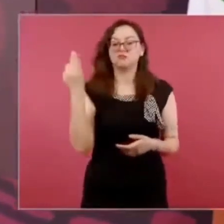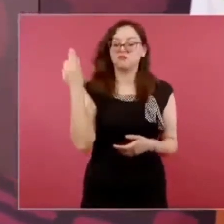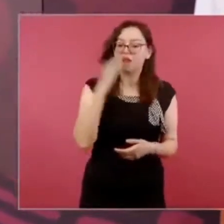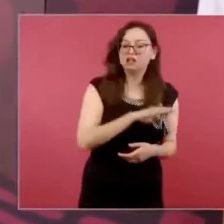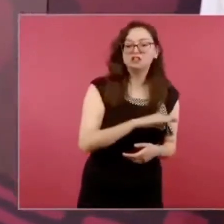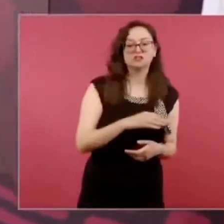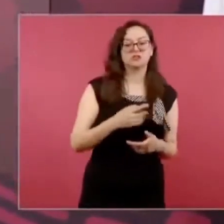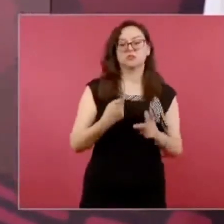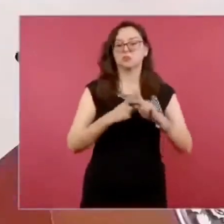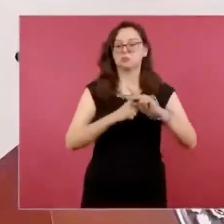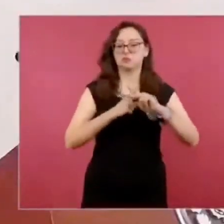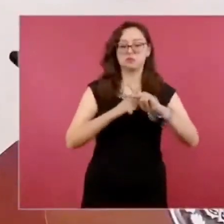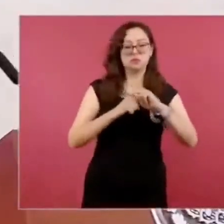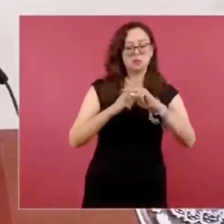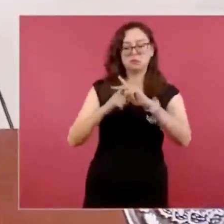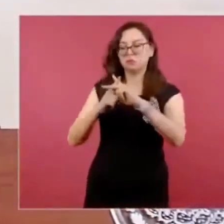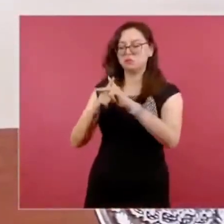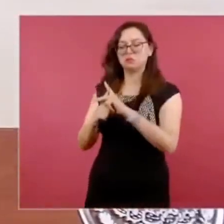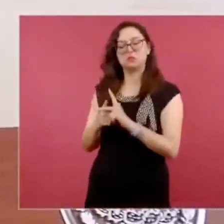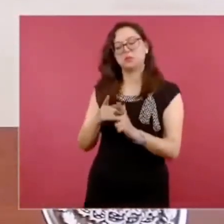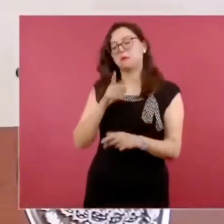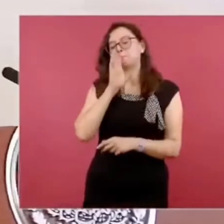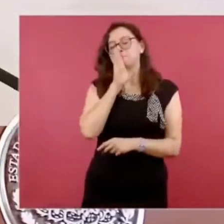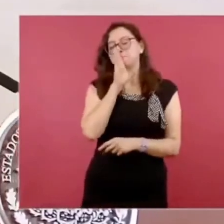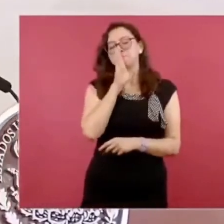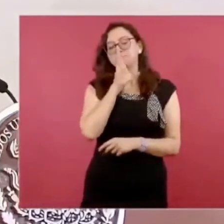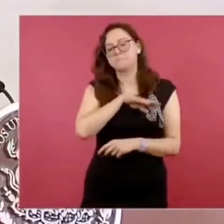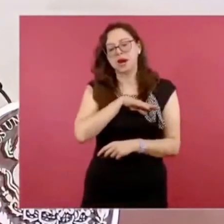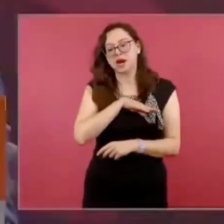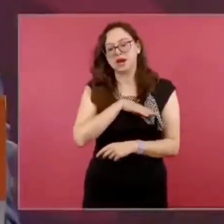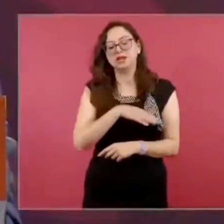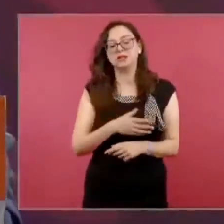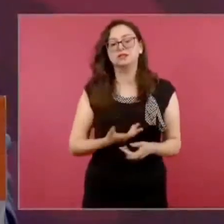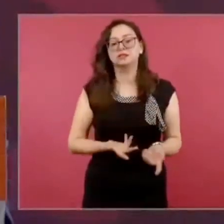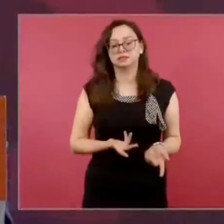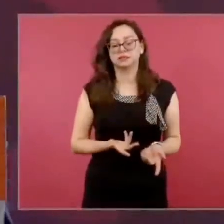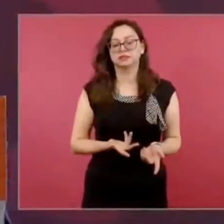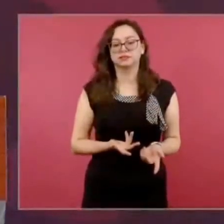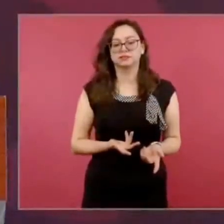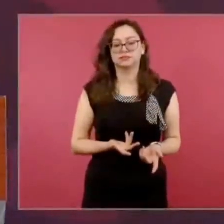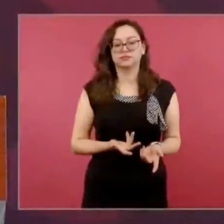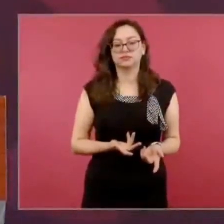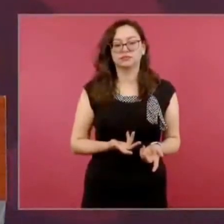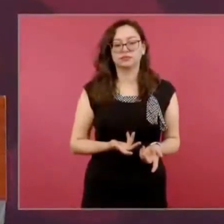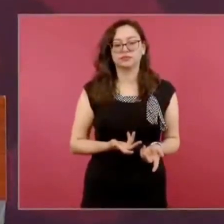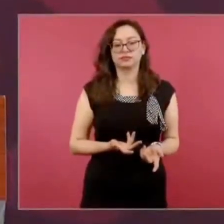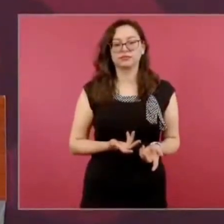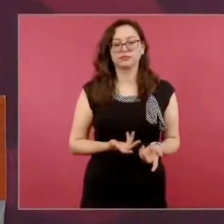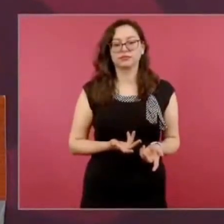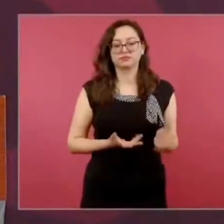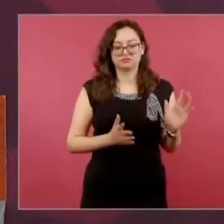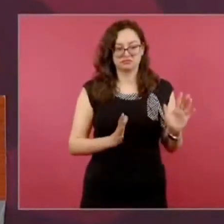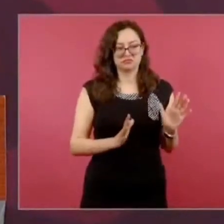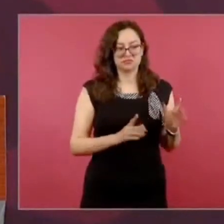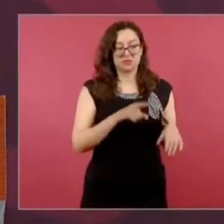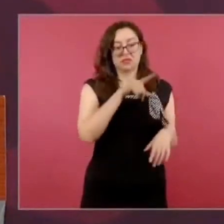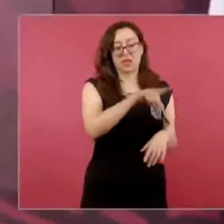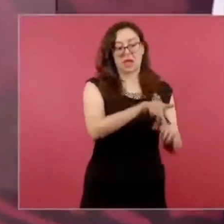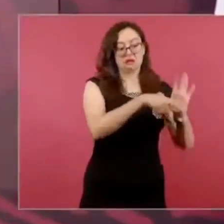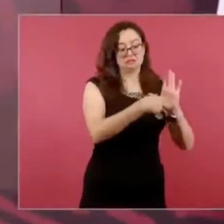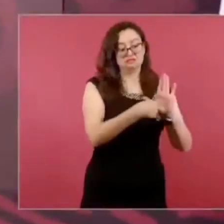porque ahorita vamos a poner al Reforma,